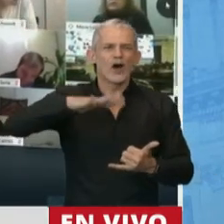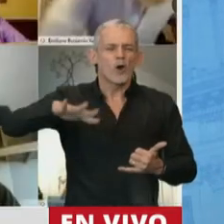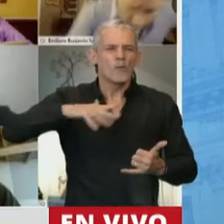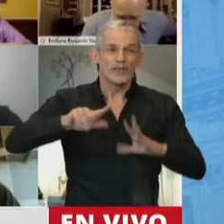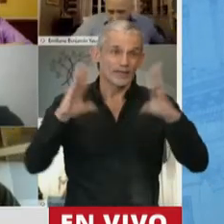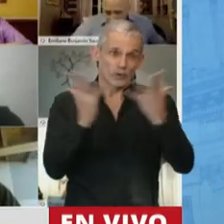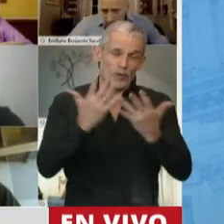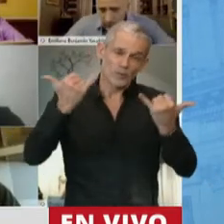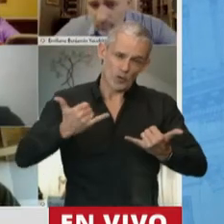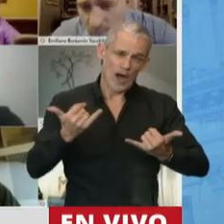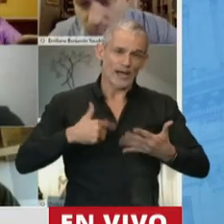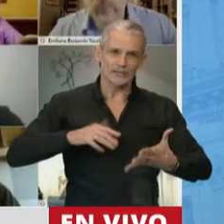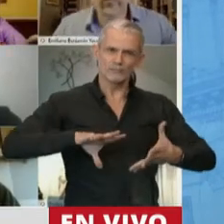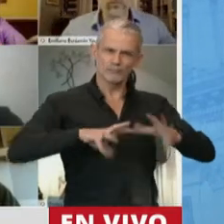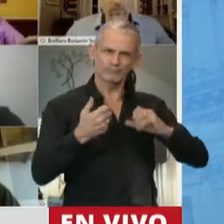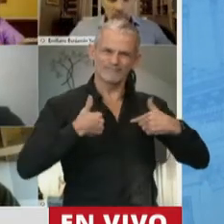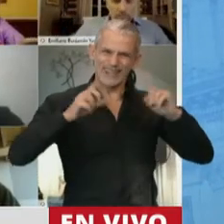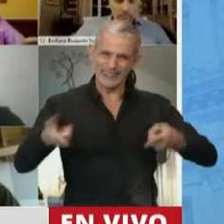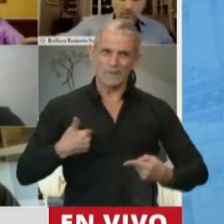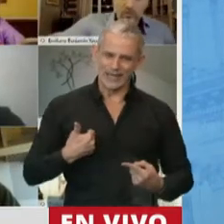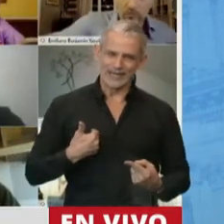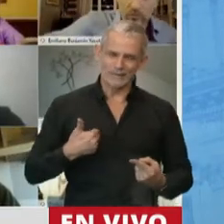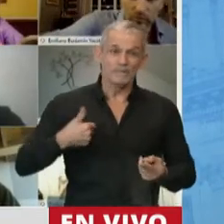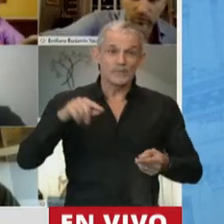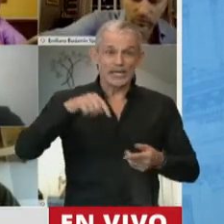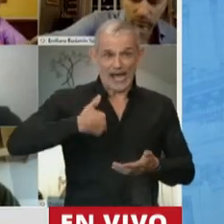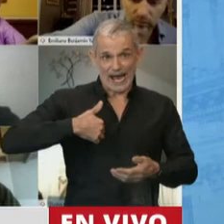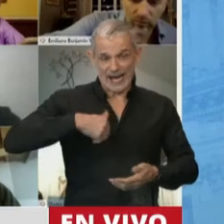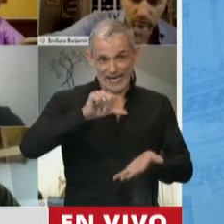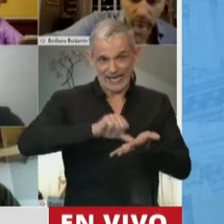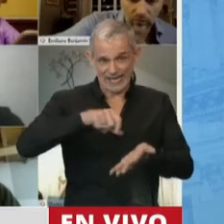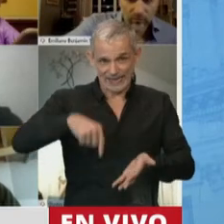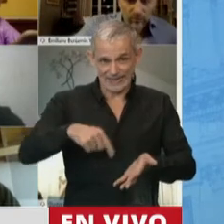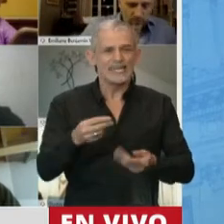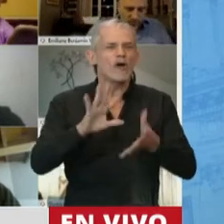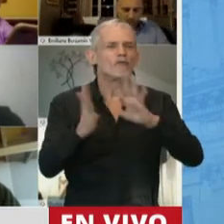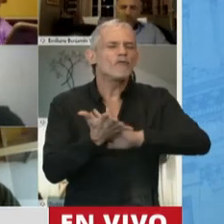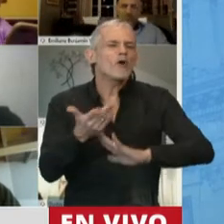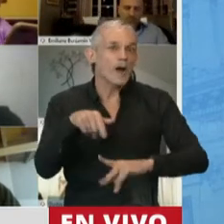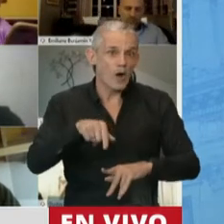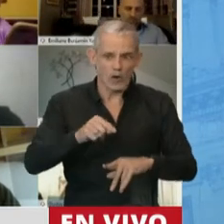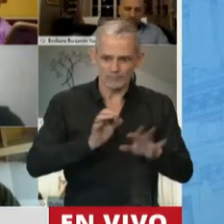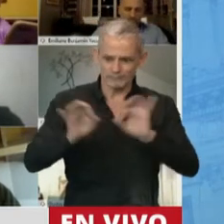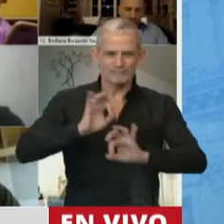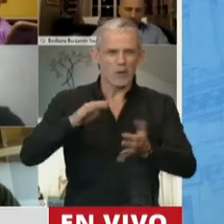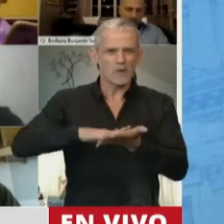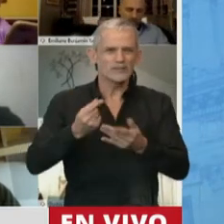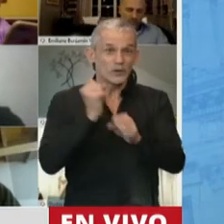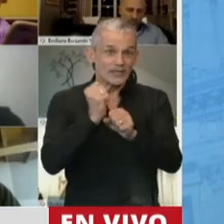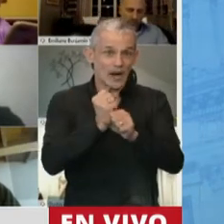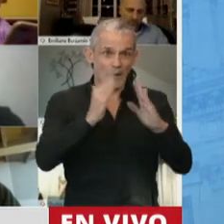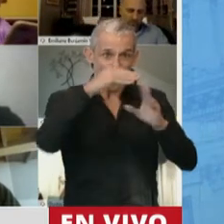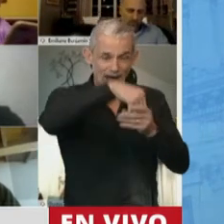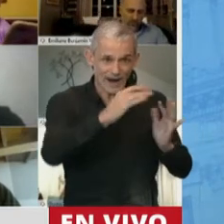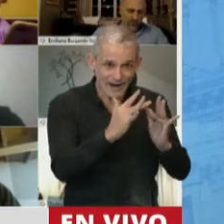internacional, nos afecta particularmente en nuestro país y que la modalidad que estamos hoy tratando de trabajo ha